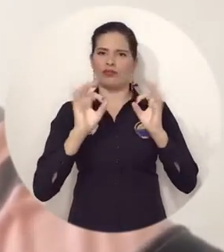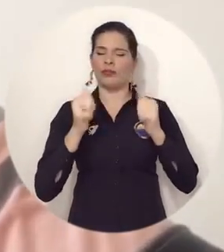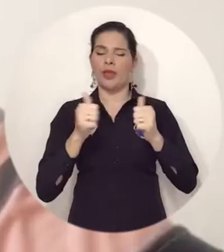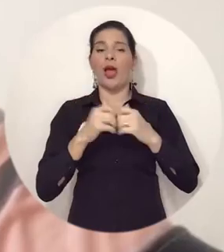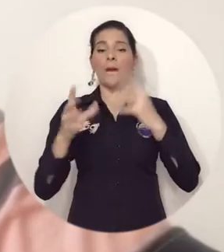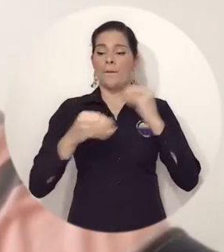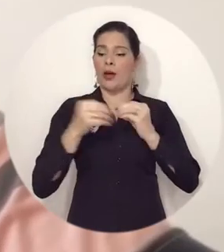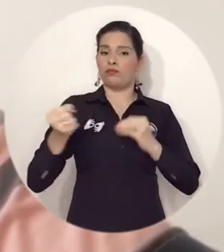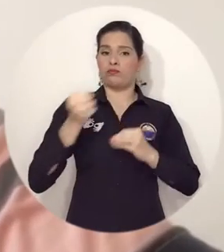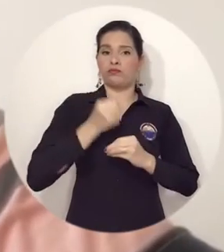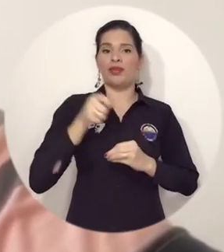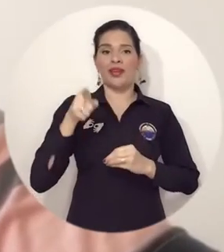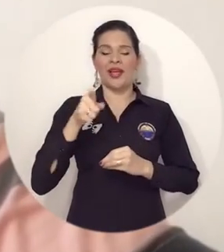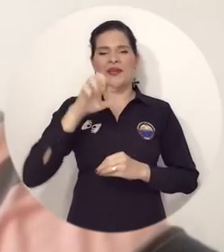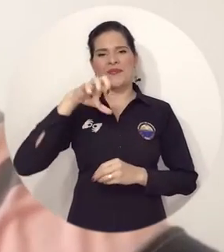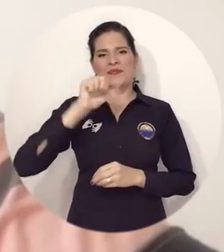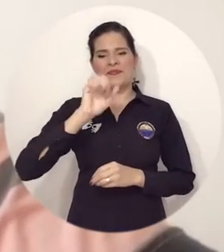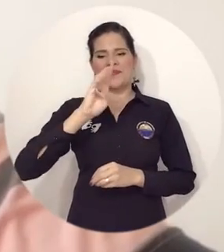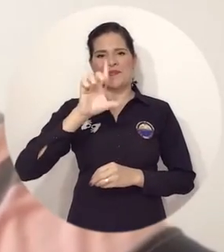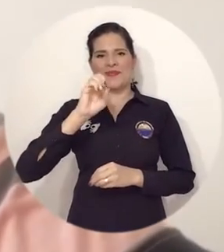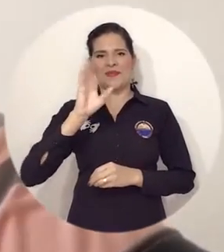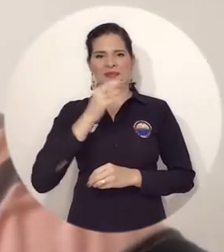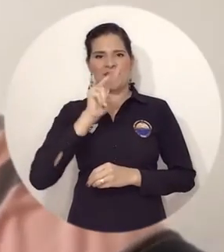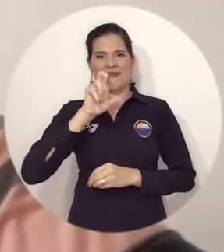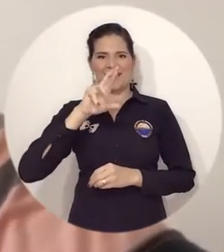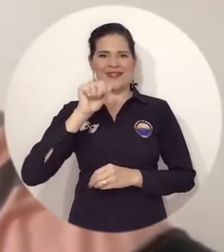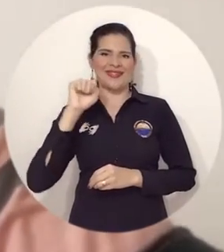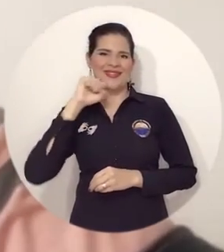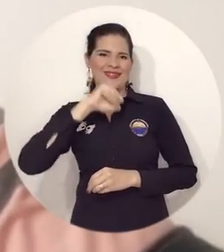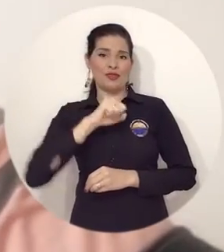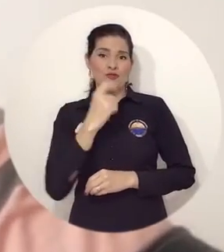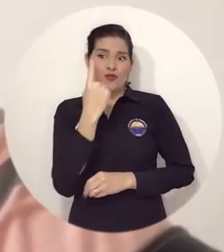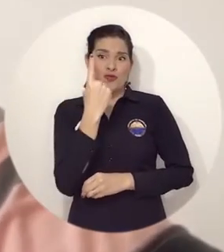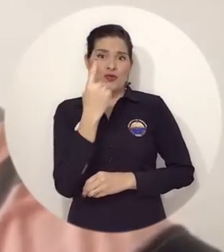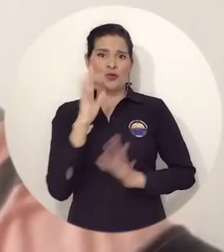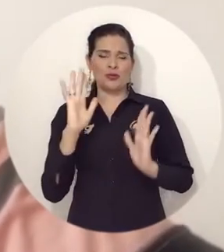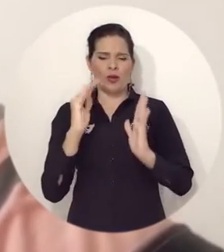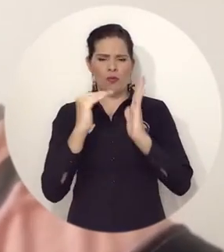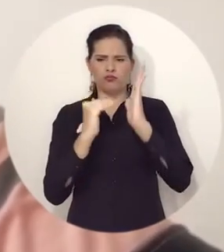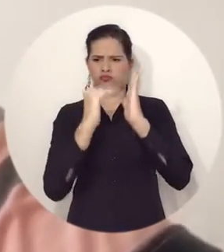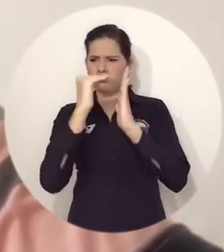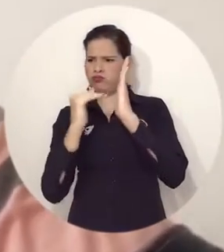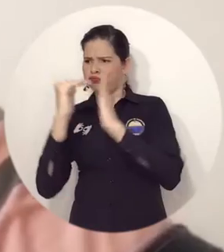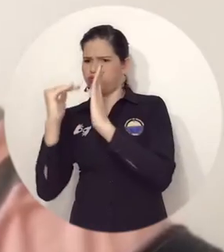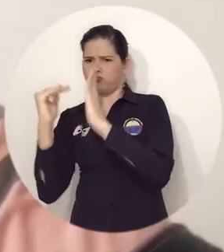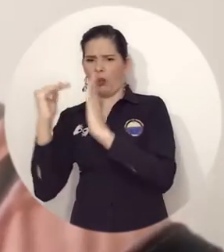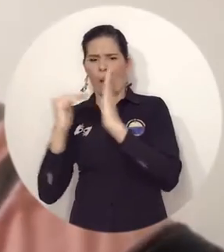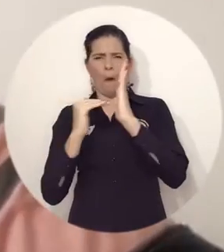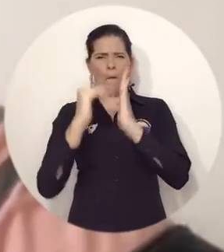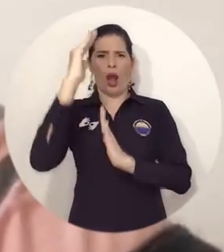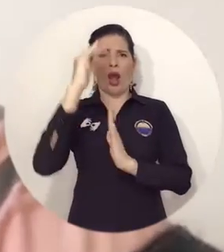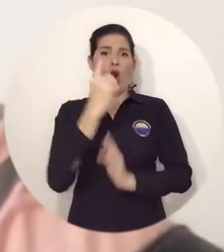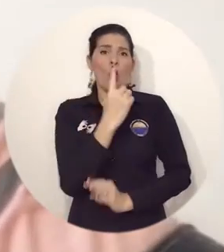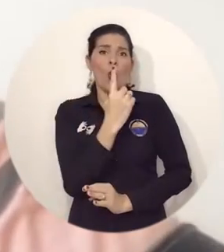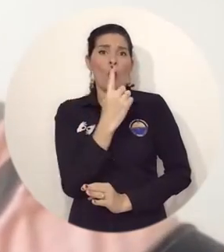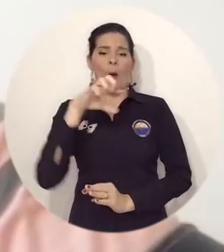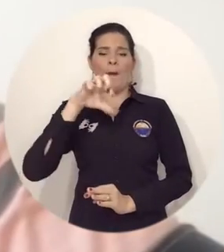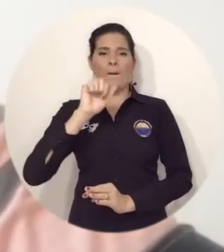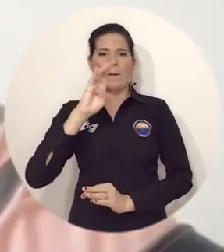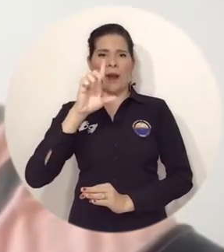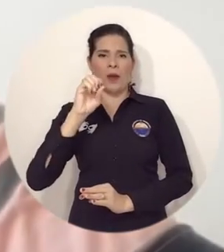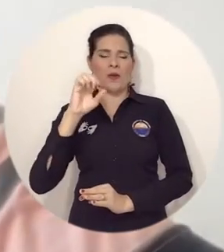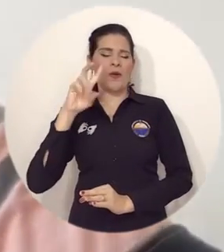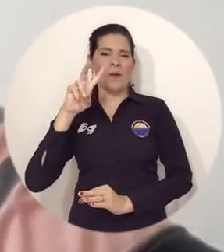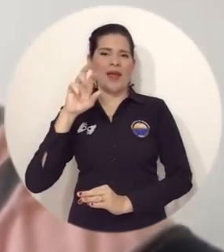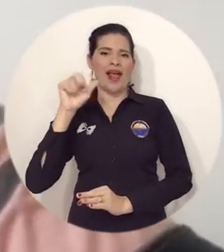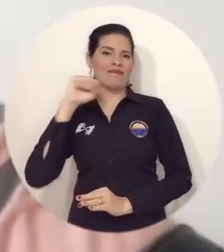presentó el Dr. Pablo Vera Salazar, único aspirante que cumplió con el umbral para llegar hasta la terna.